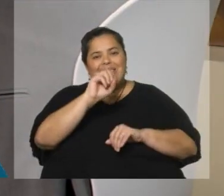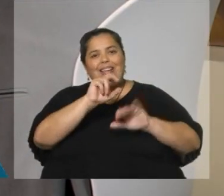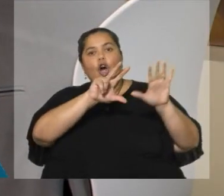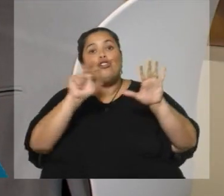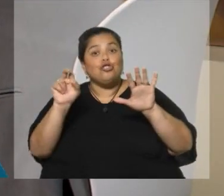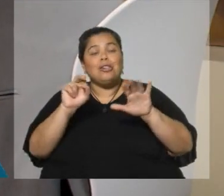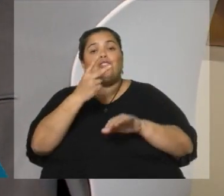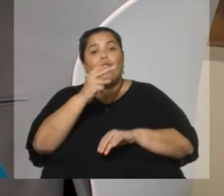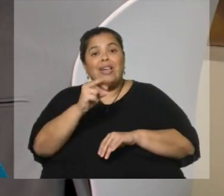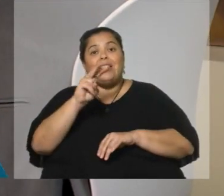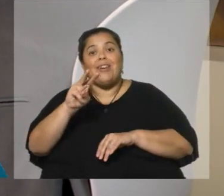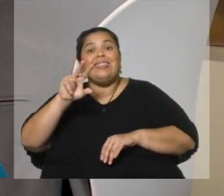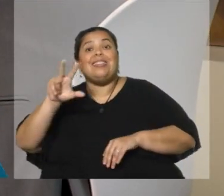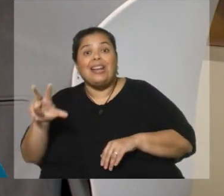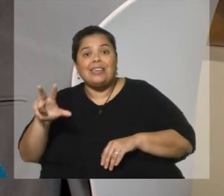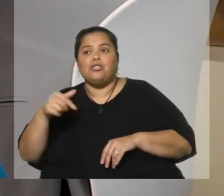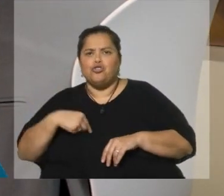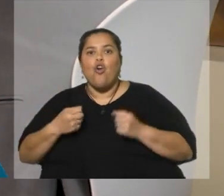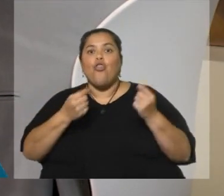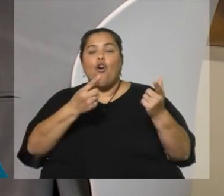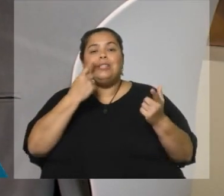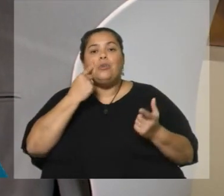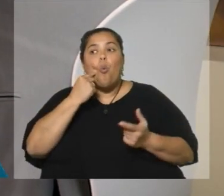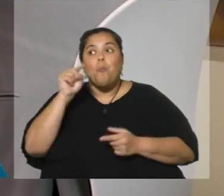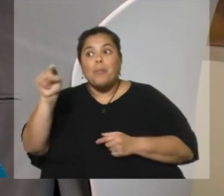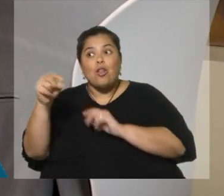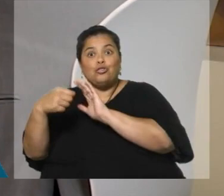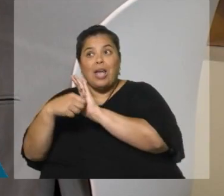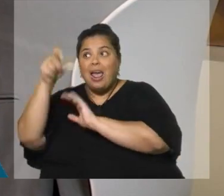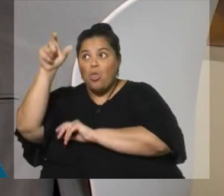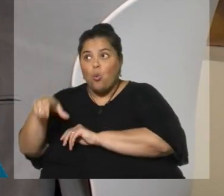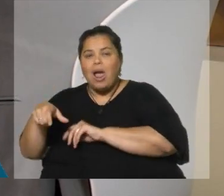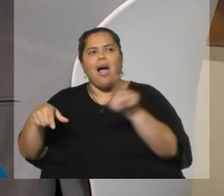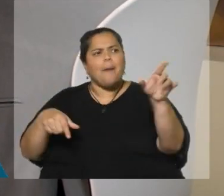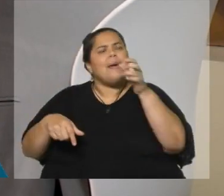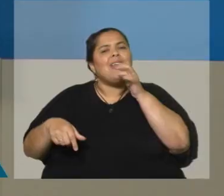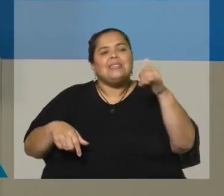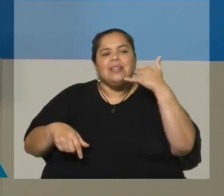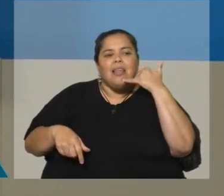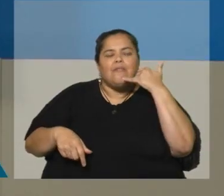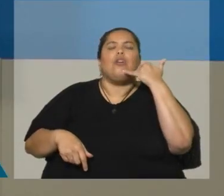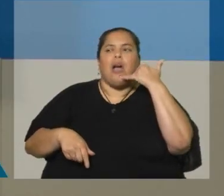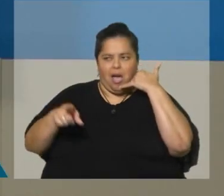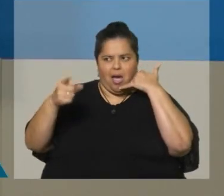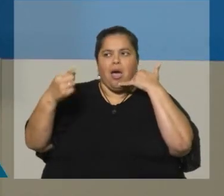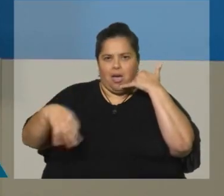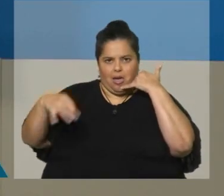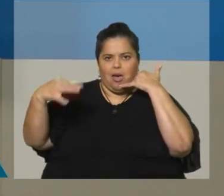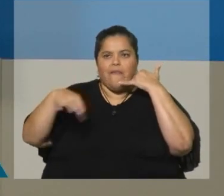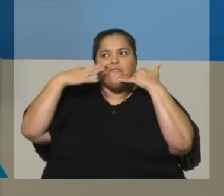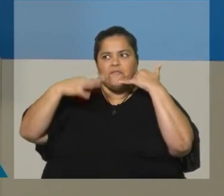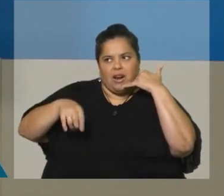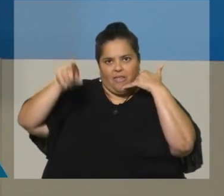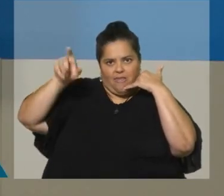0800 20 23. Te llamo ahí, doy el número de cédula y me dicen si es la persona que habilitada. O no es un censista, desde el celular, el asterisco